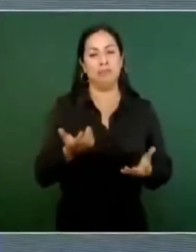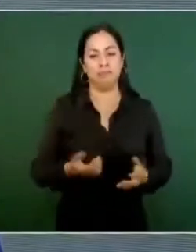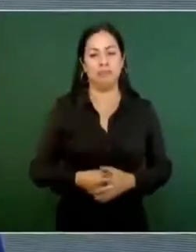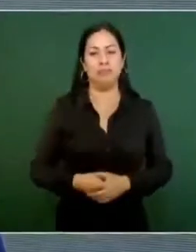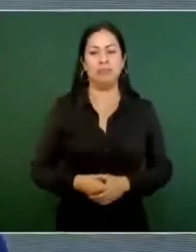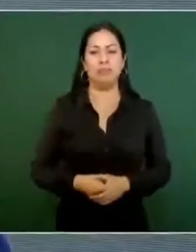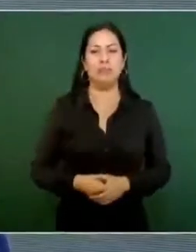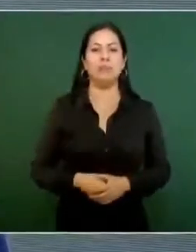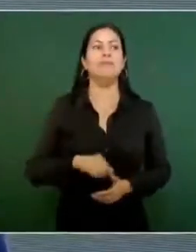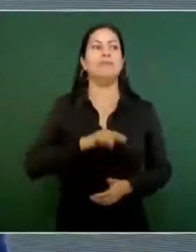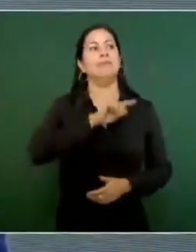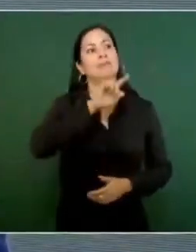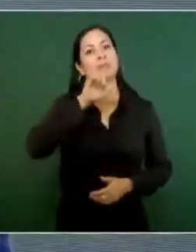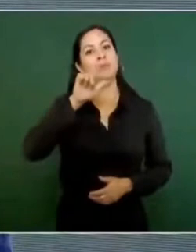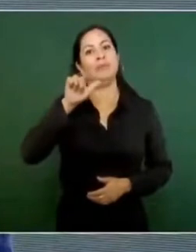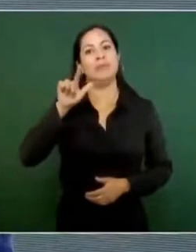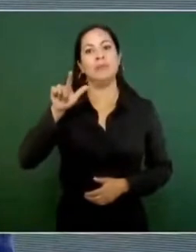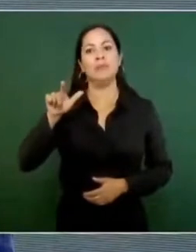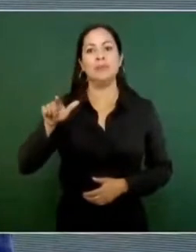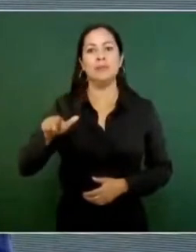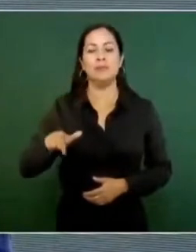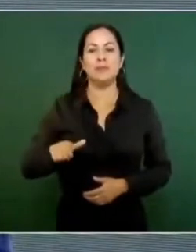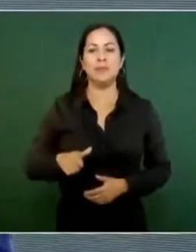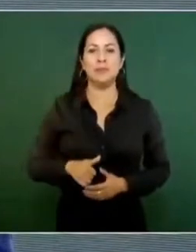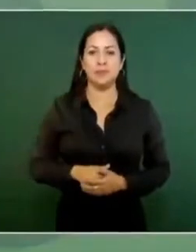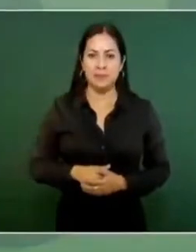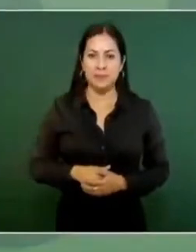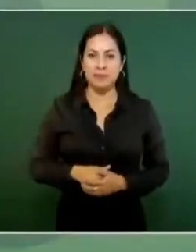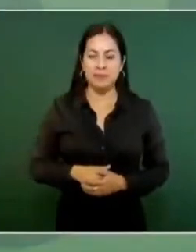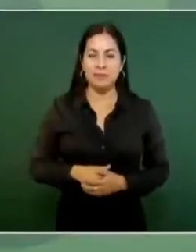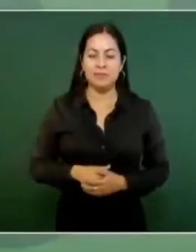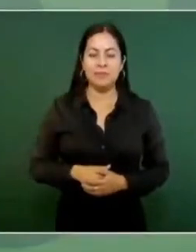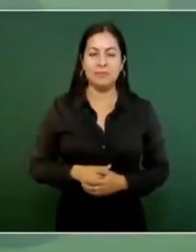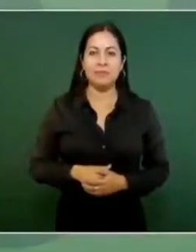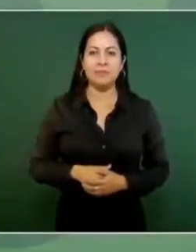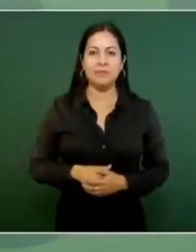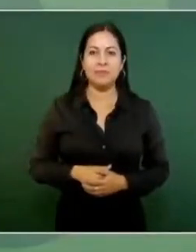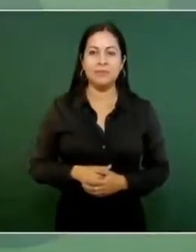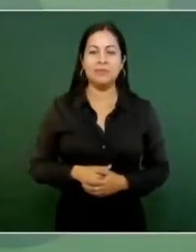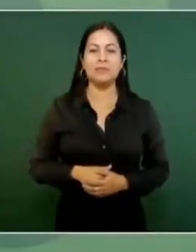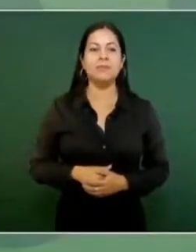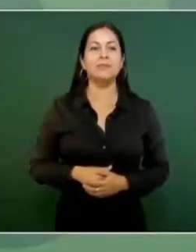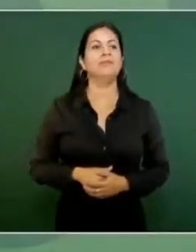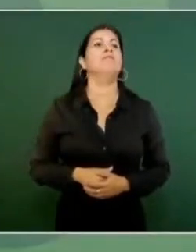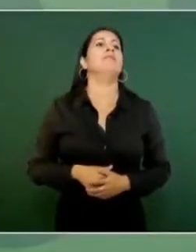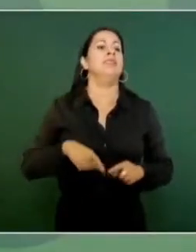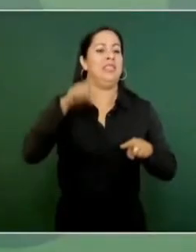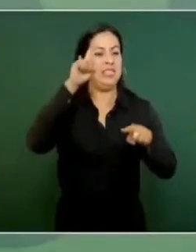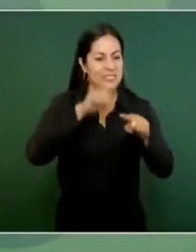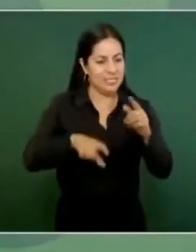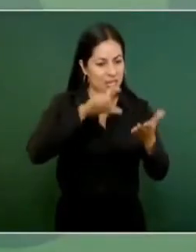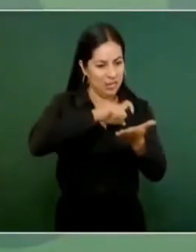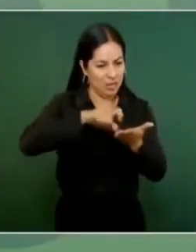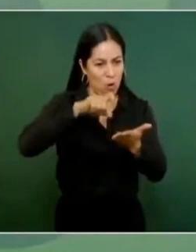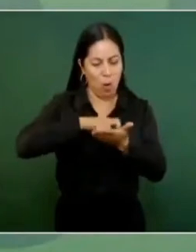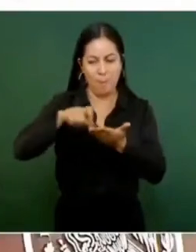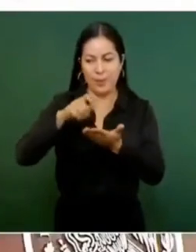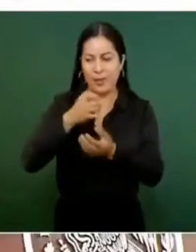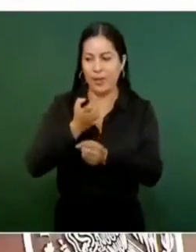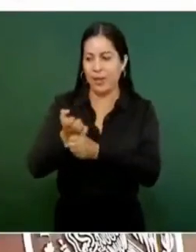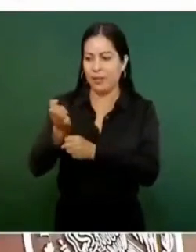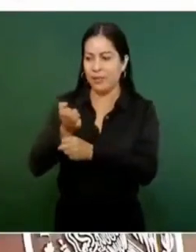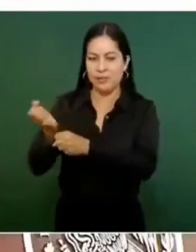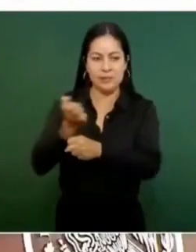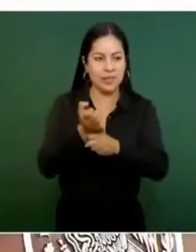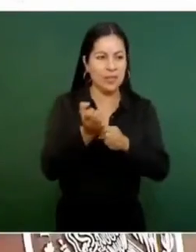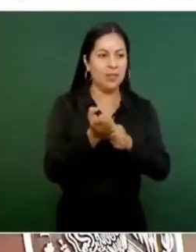Y luego les quitaron lo de la compra de medicina a los estados, se